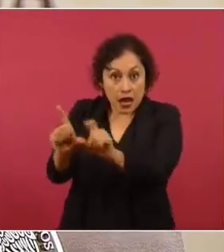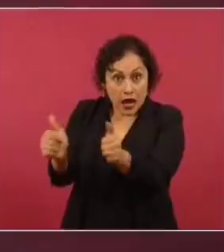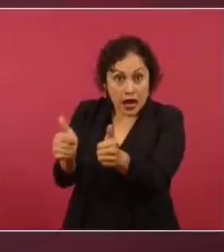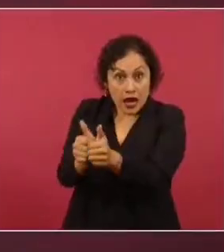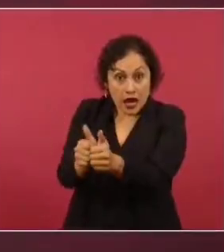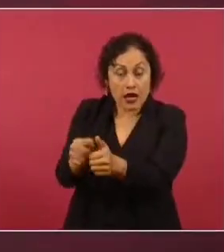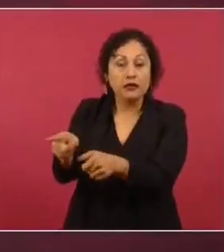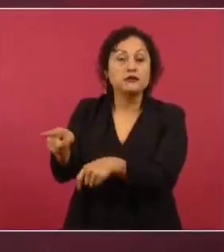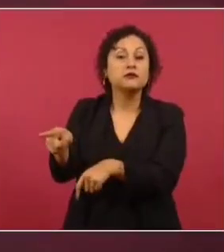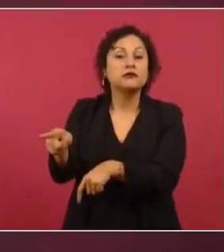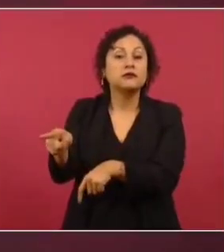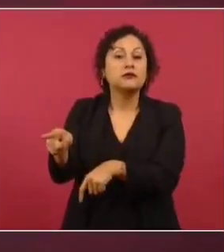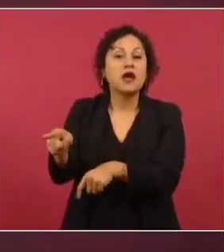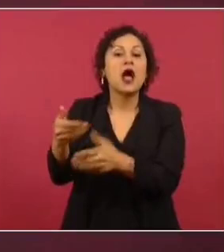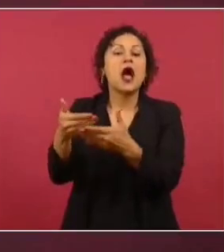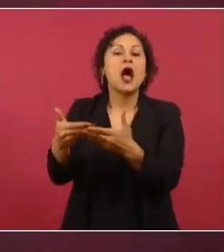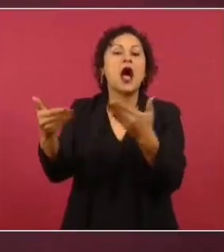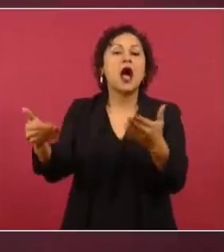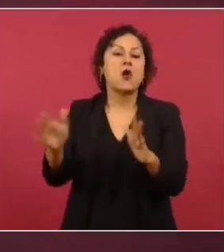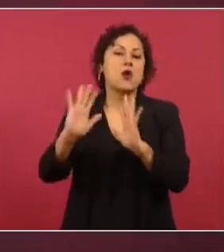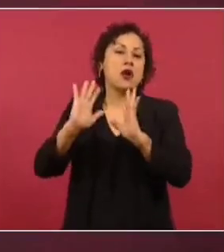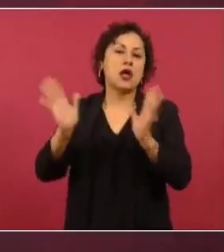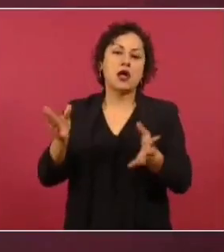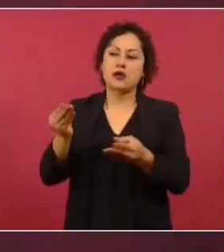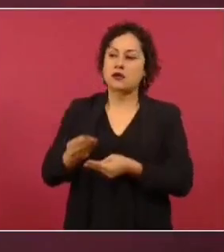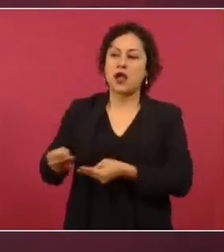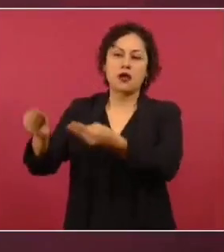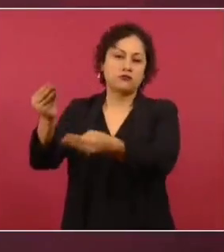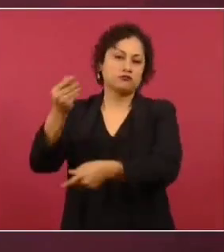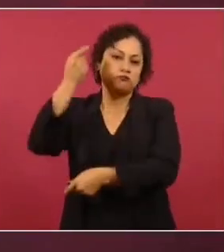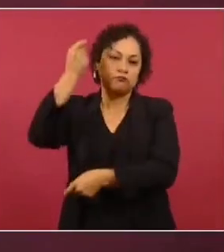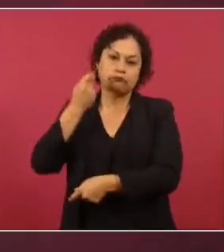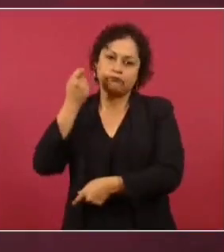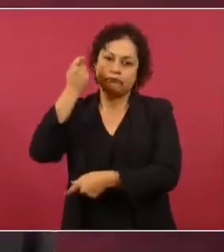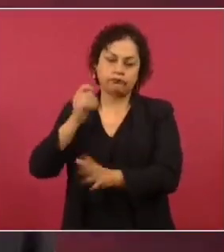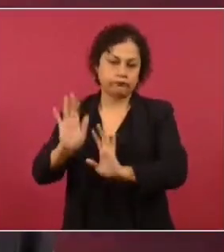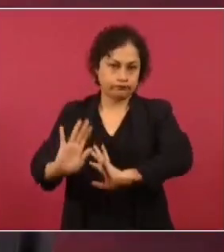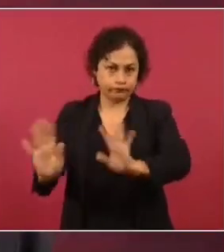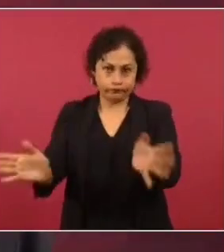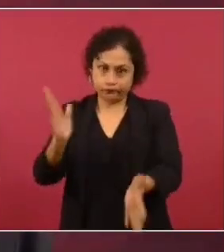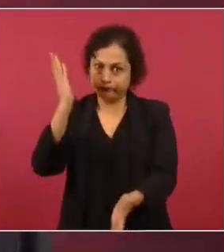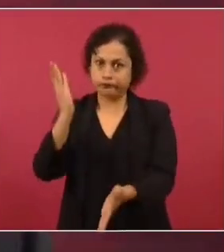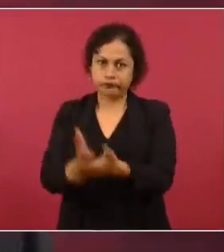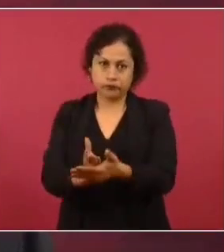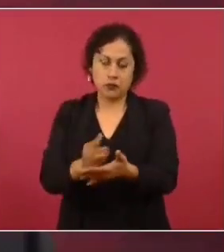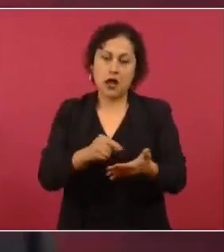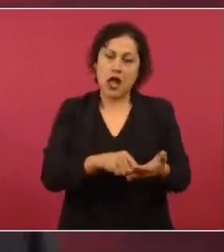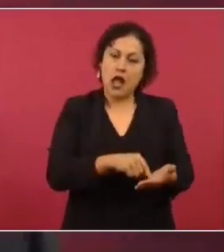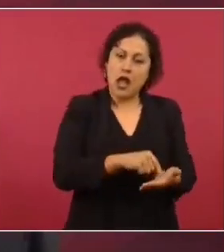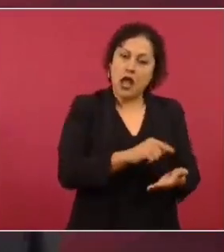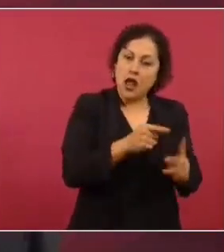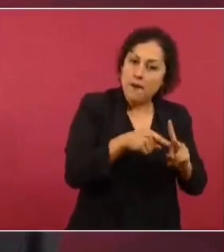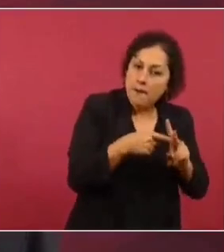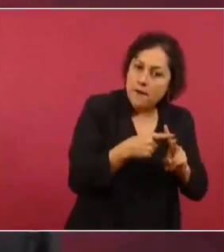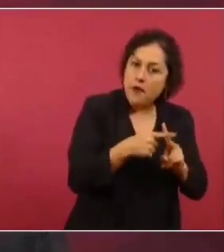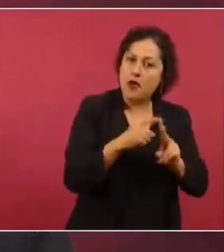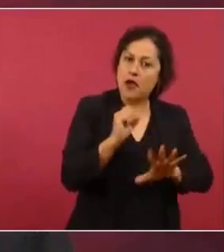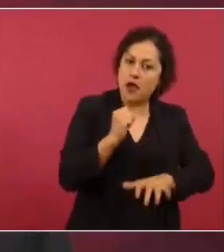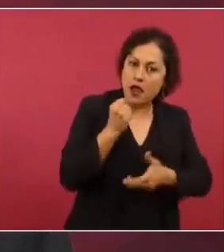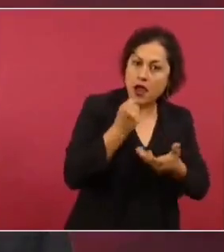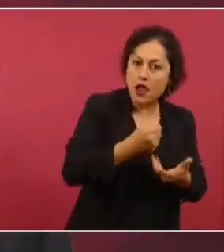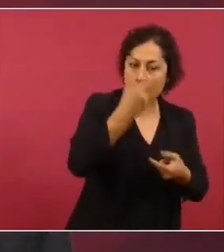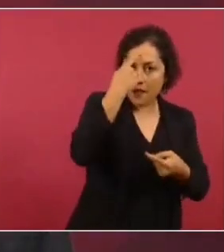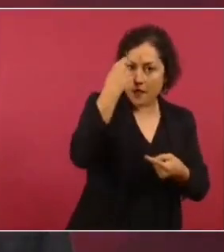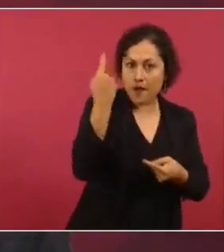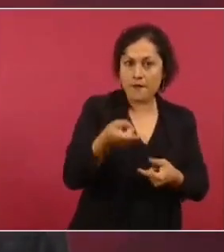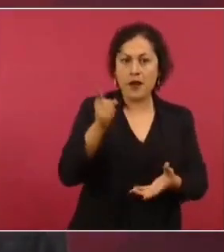pasa prácticamente al retiro y hay toda una serie de ajustes en prestaciones a los altos funcionarios